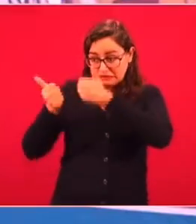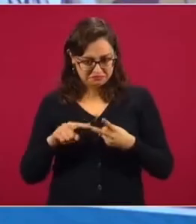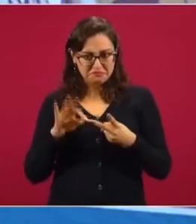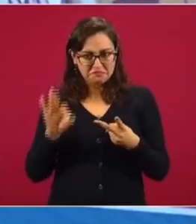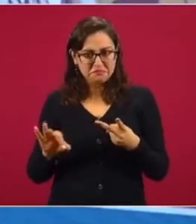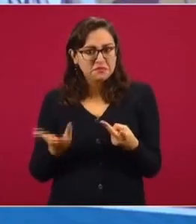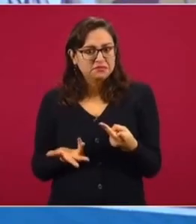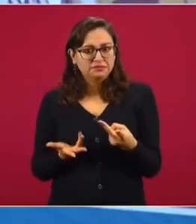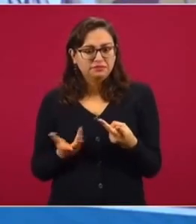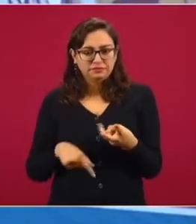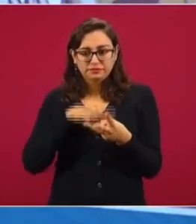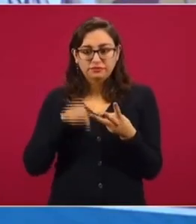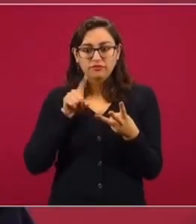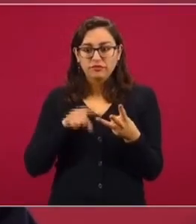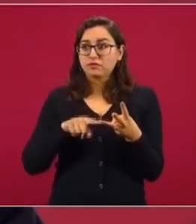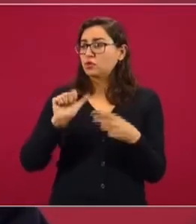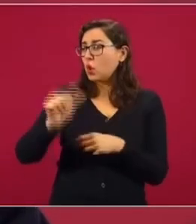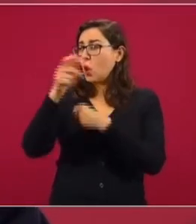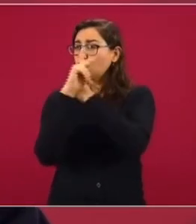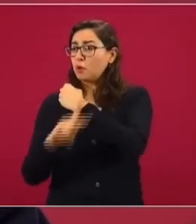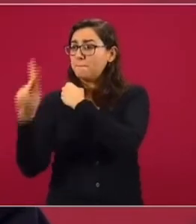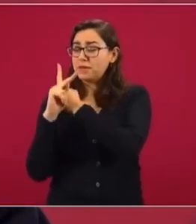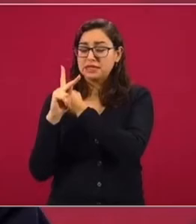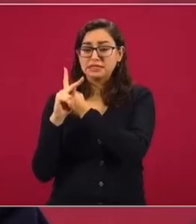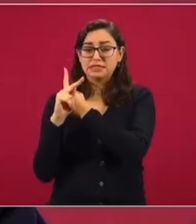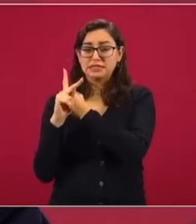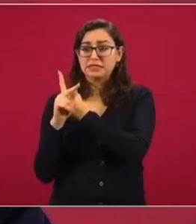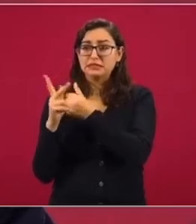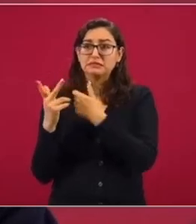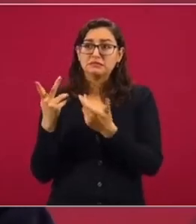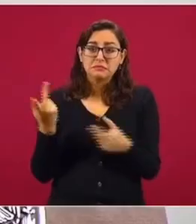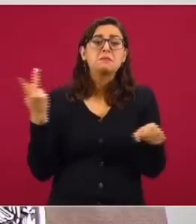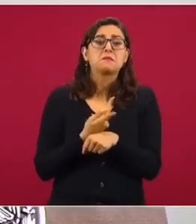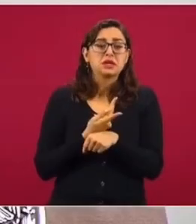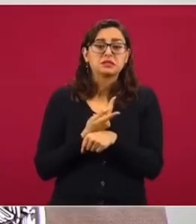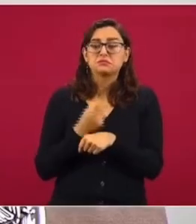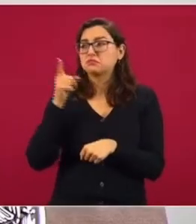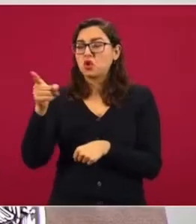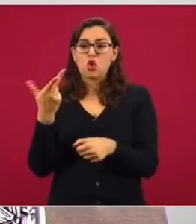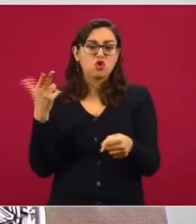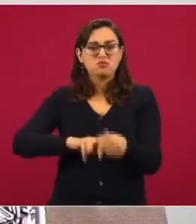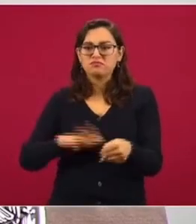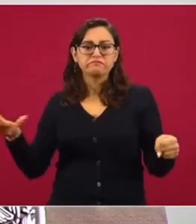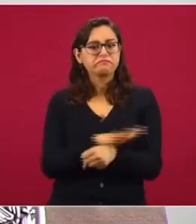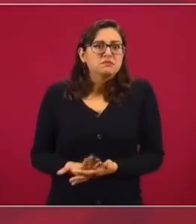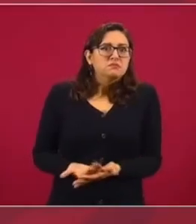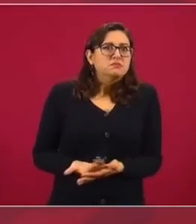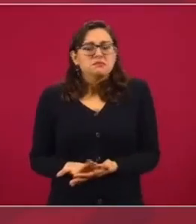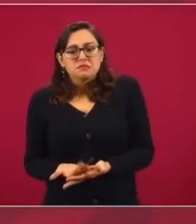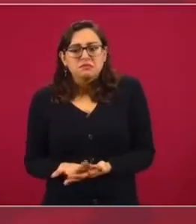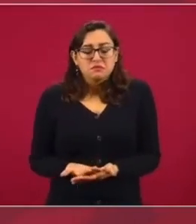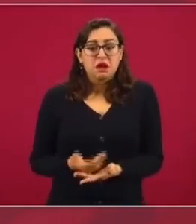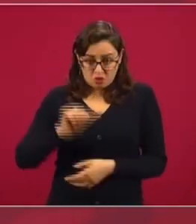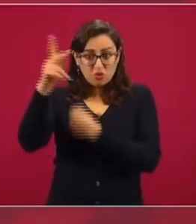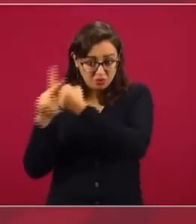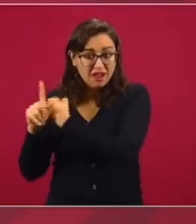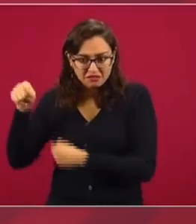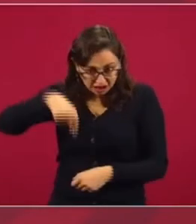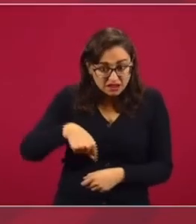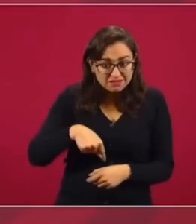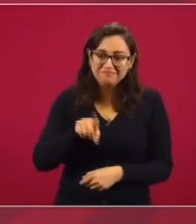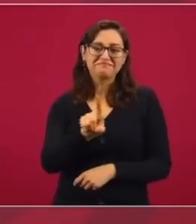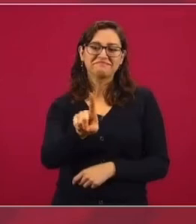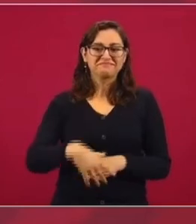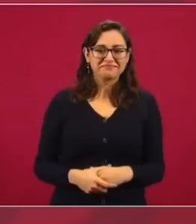domicilios. Y que no nos pasó como en otros países, en donde no habían tamas, no habían ventiladores. Porque